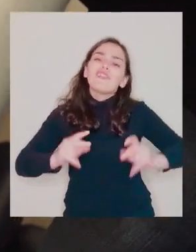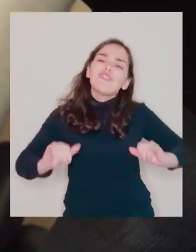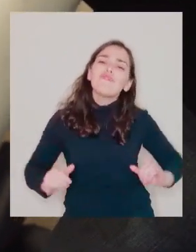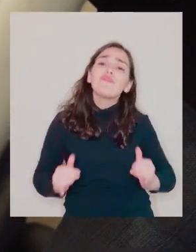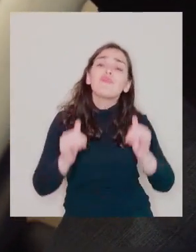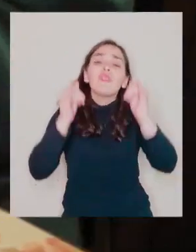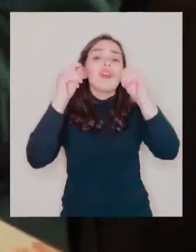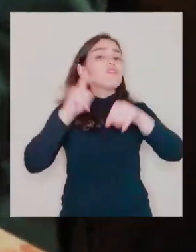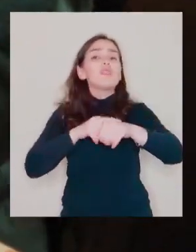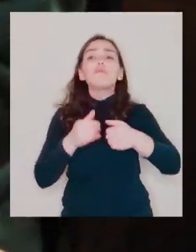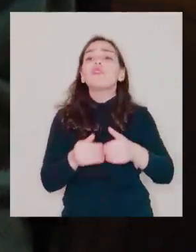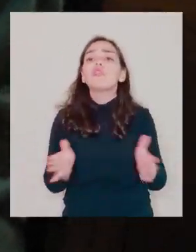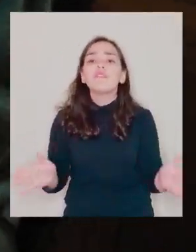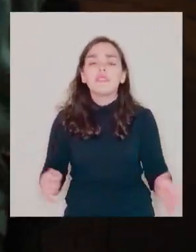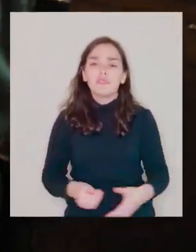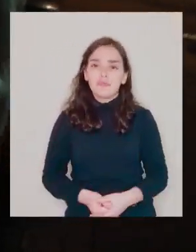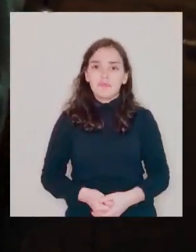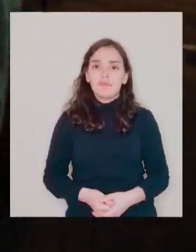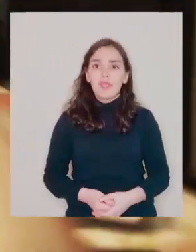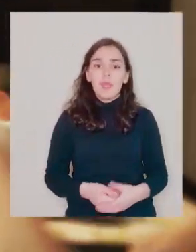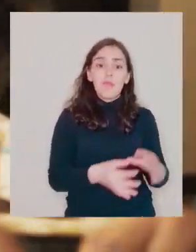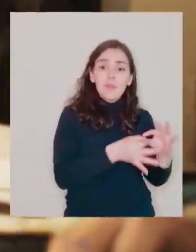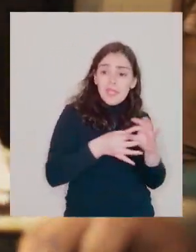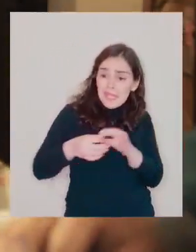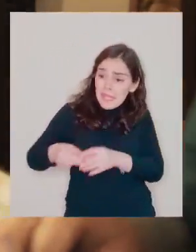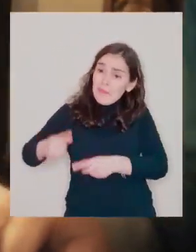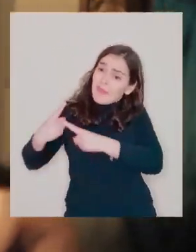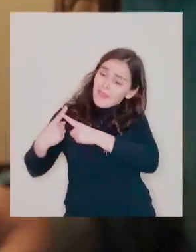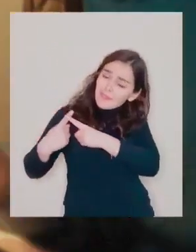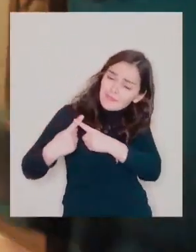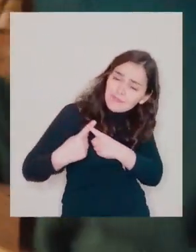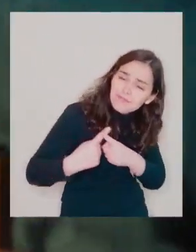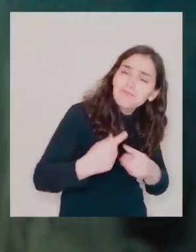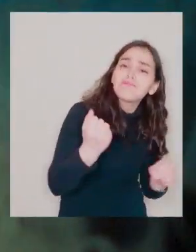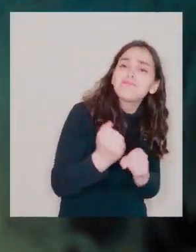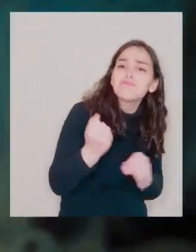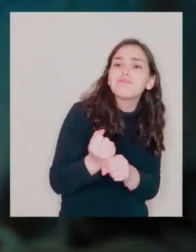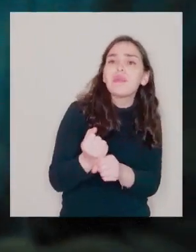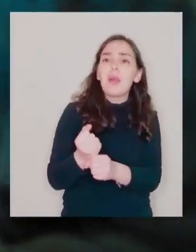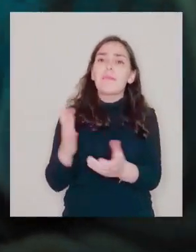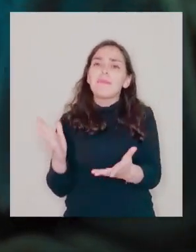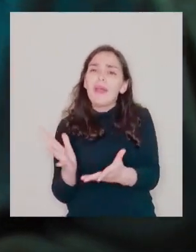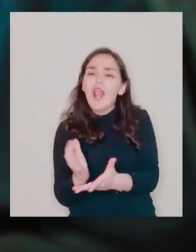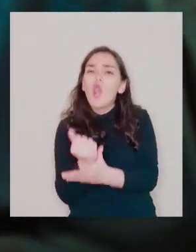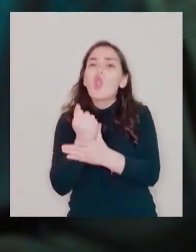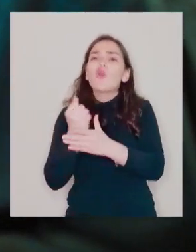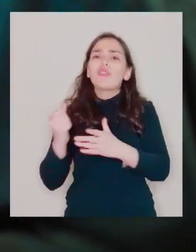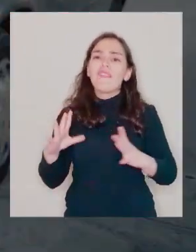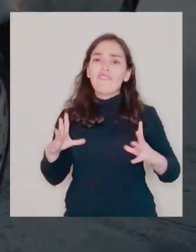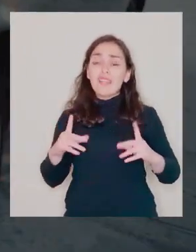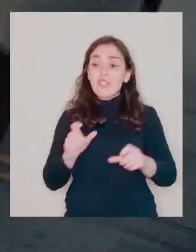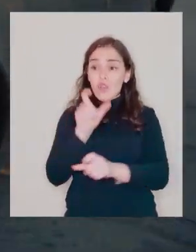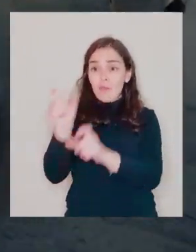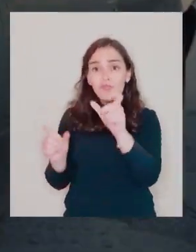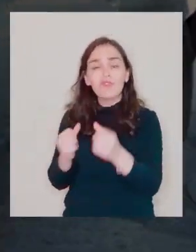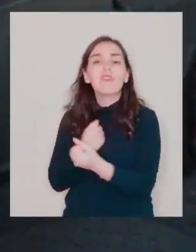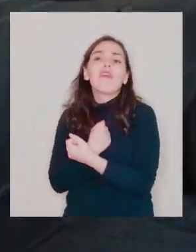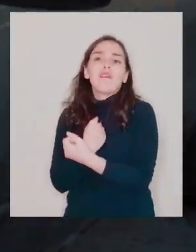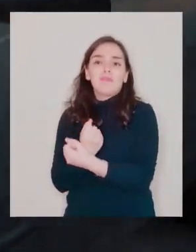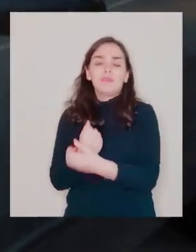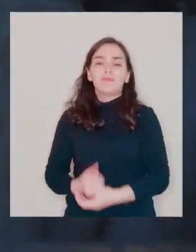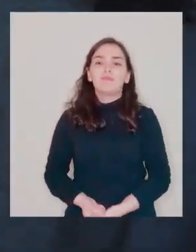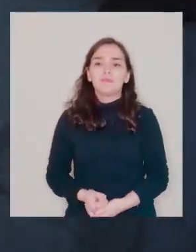fin derecho a disfrutar del tiempo libre Porque para eso se saca la cresta Para ser feliz con la gente que ama